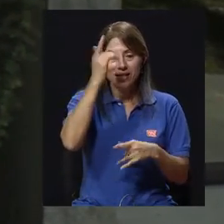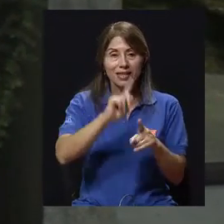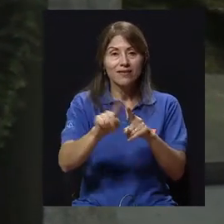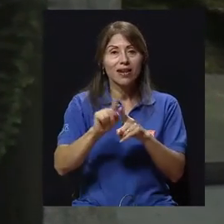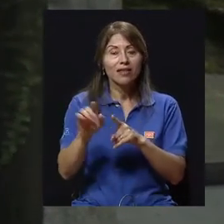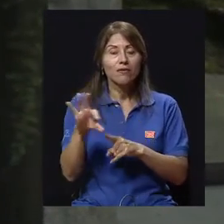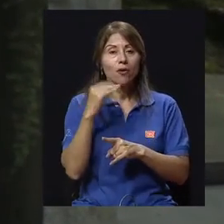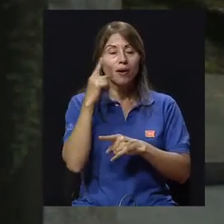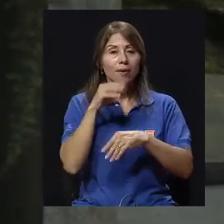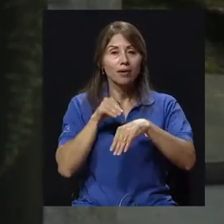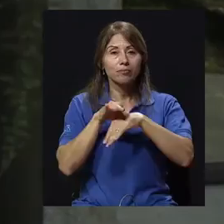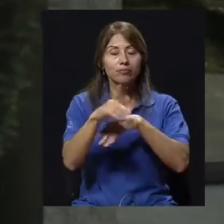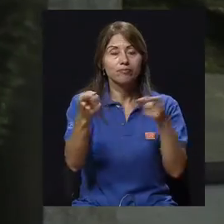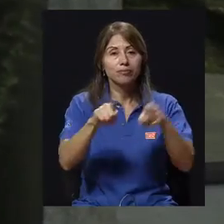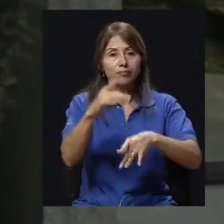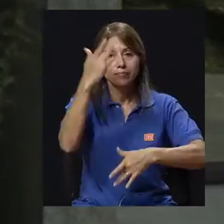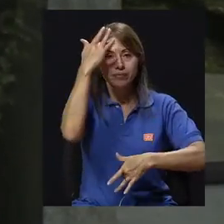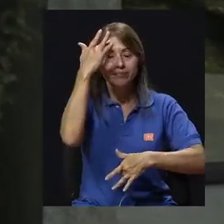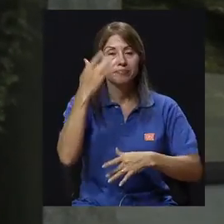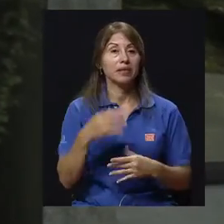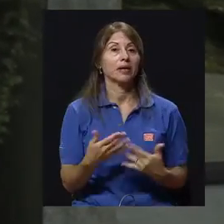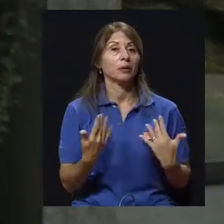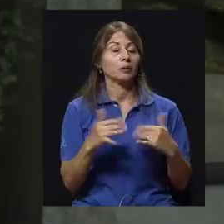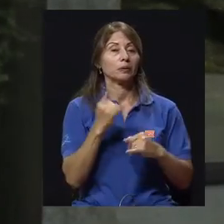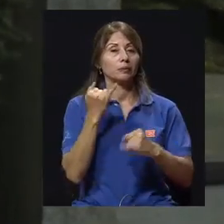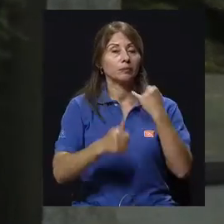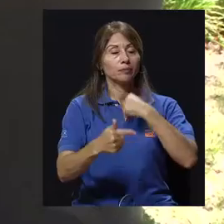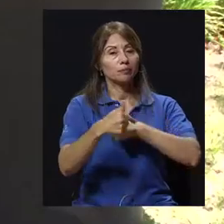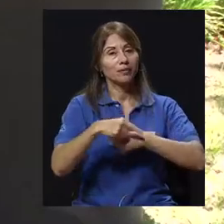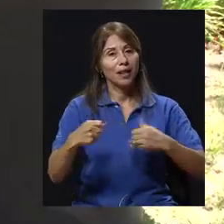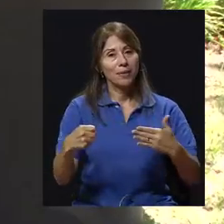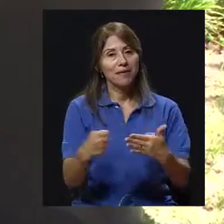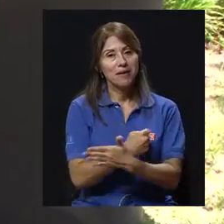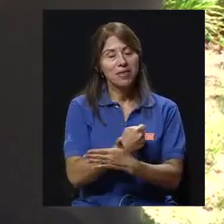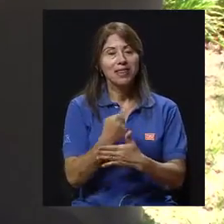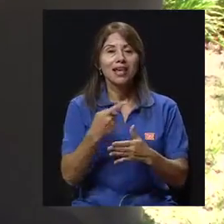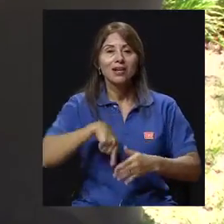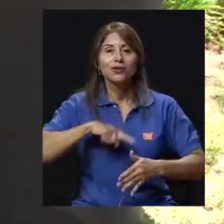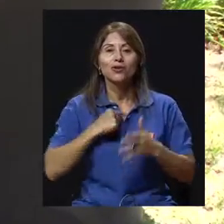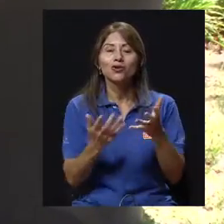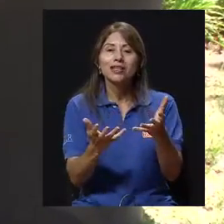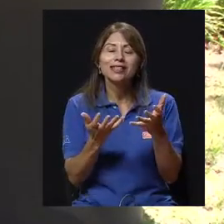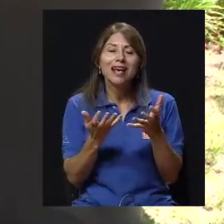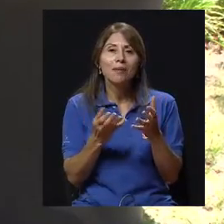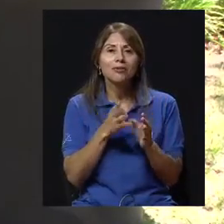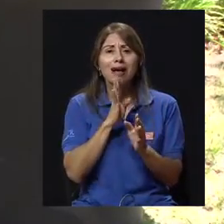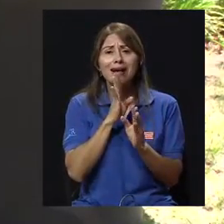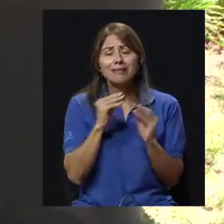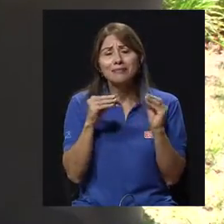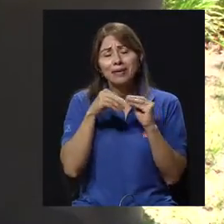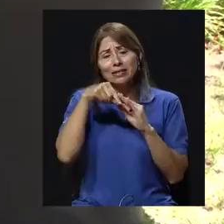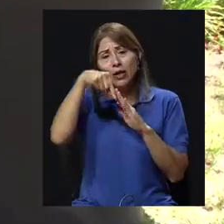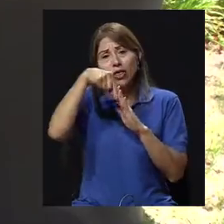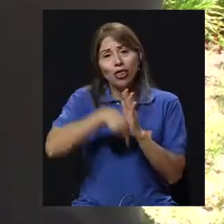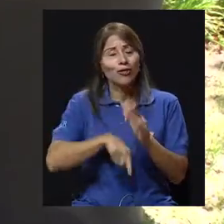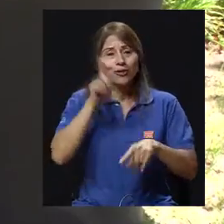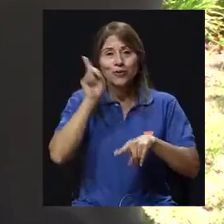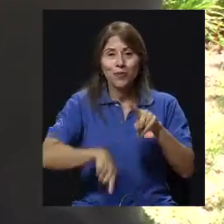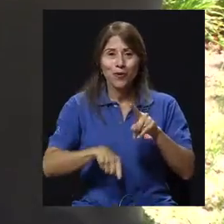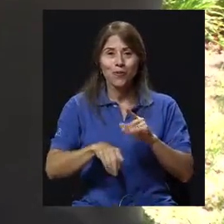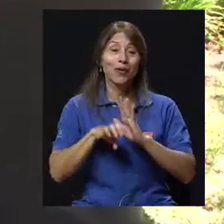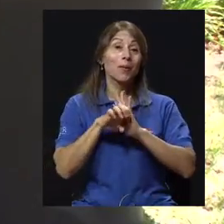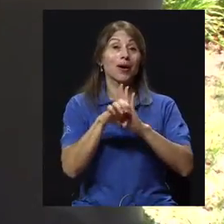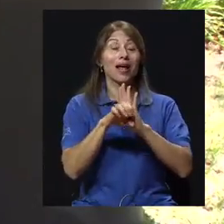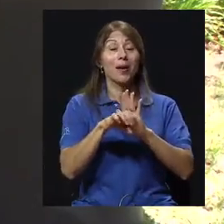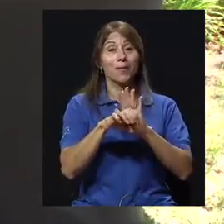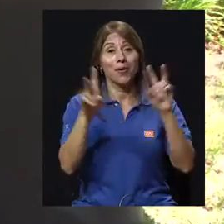vías de transmisión. Doctora, tiempo nos ganó en esta conversación, lamentablemente, porque quisiéramos abarcar tanto, y no se pudo, por ejemplo, el tema del